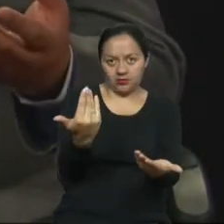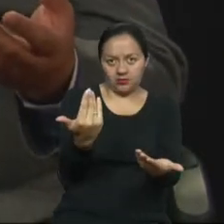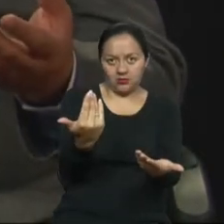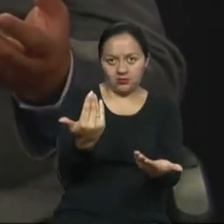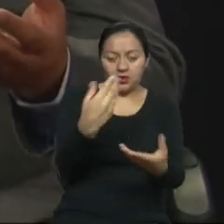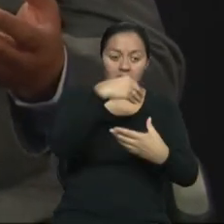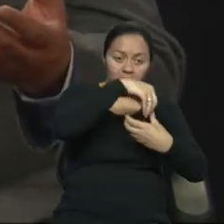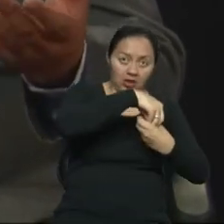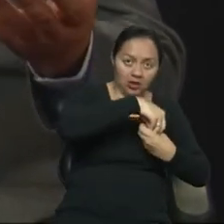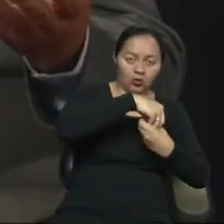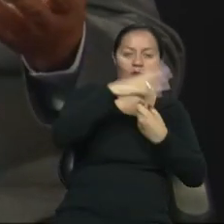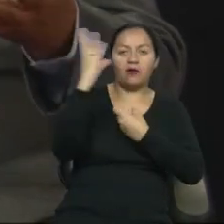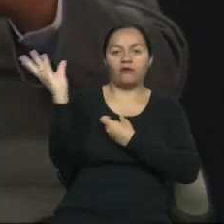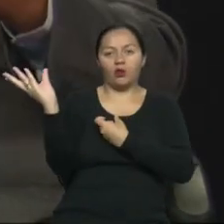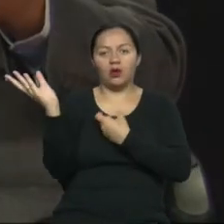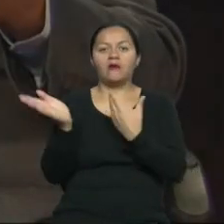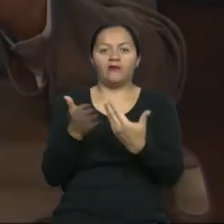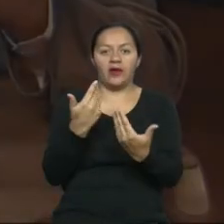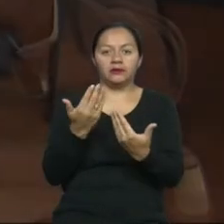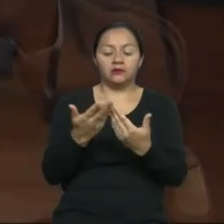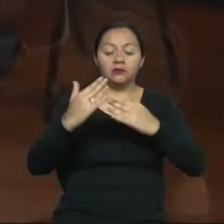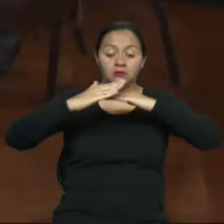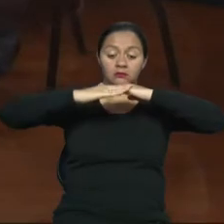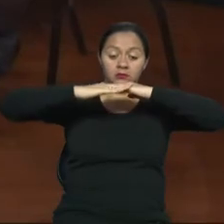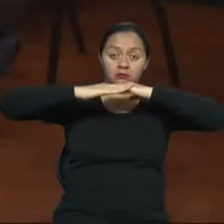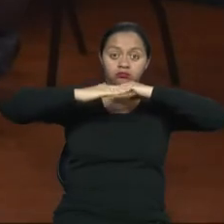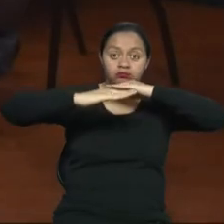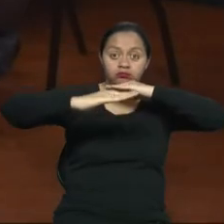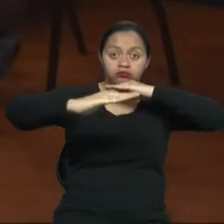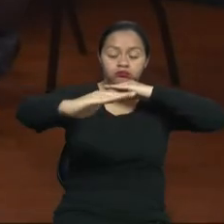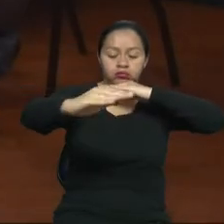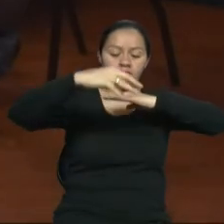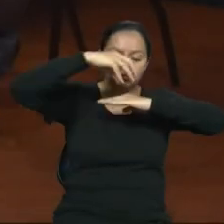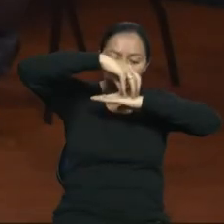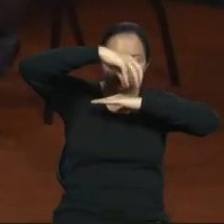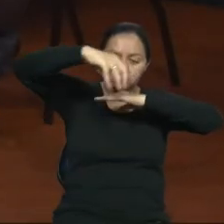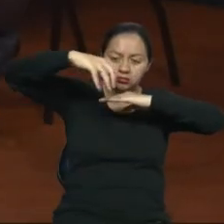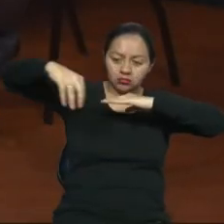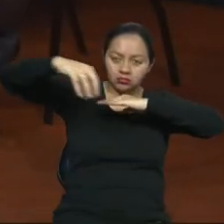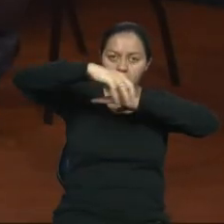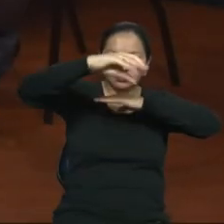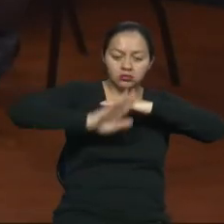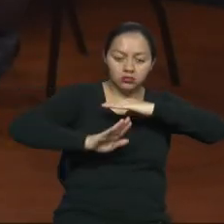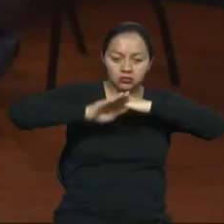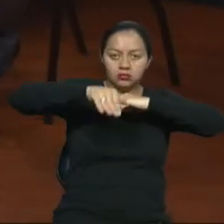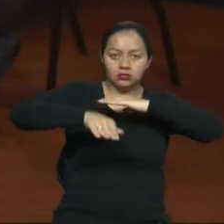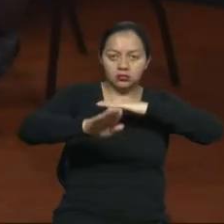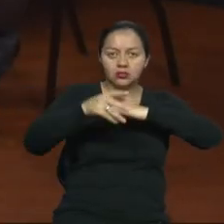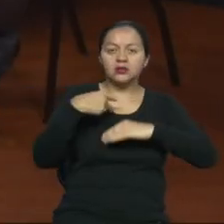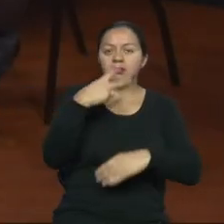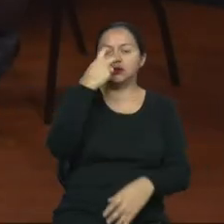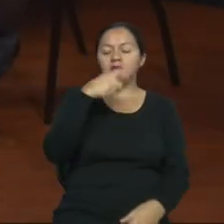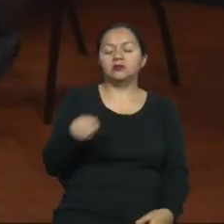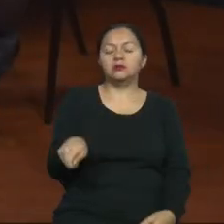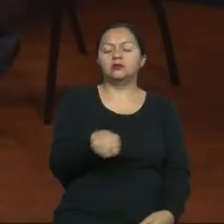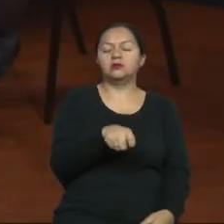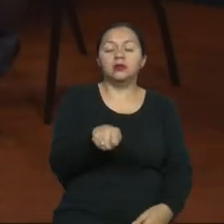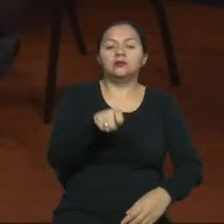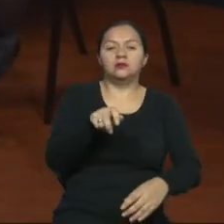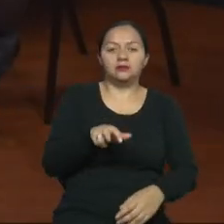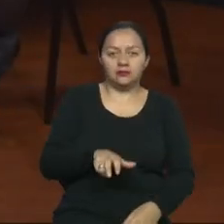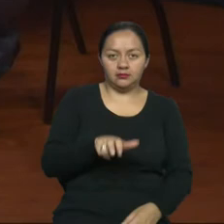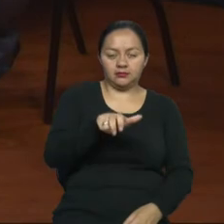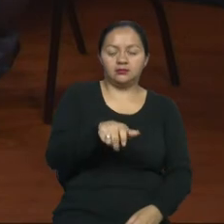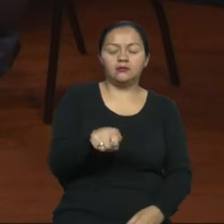interior o exterior. Las bandas podotáctiles en cualquier desnivel le indica a una persona ciega